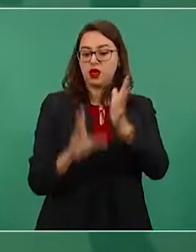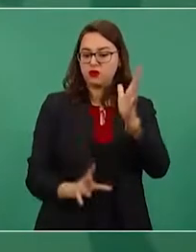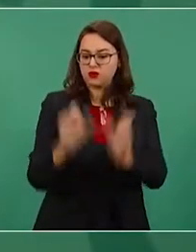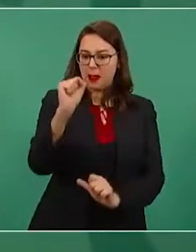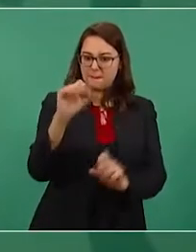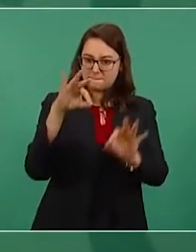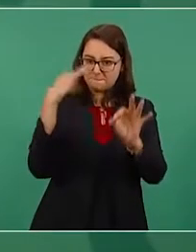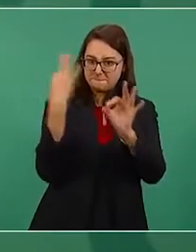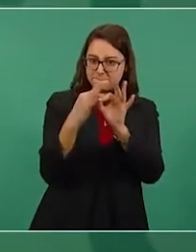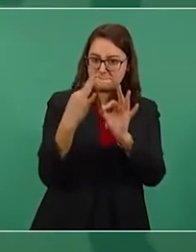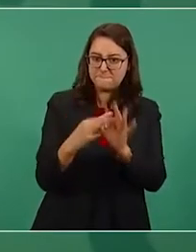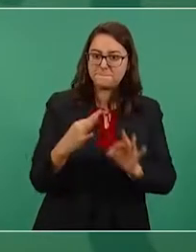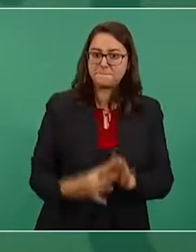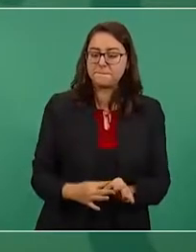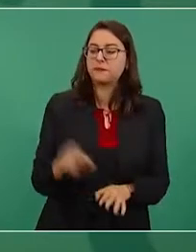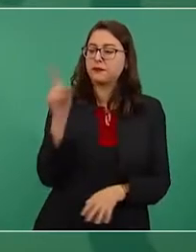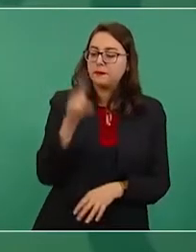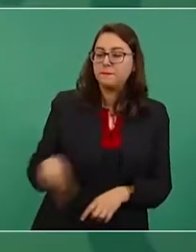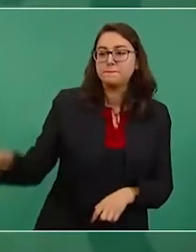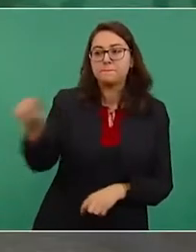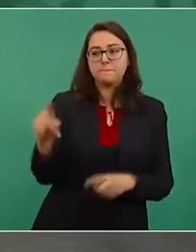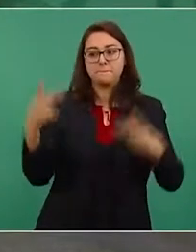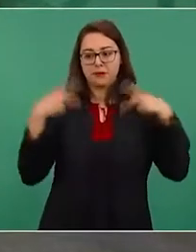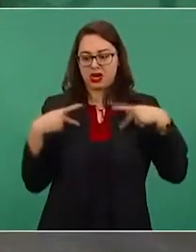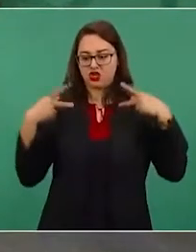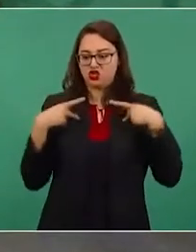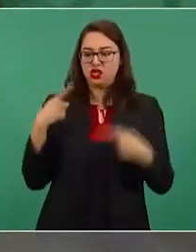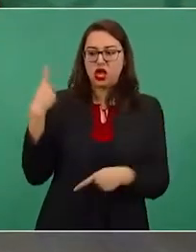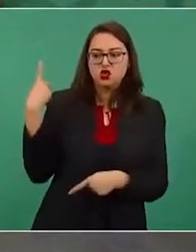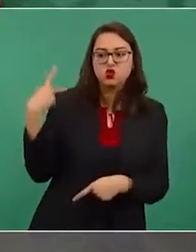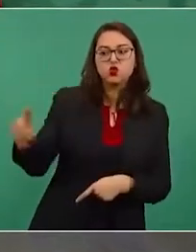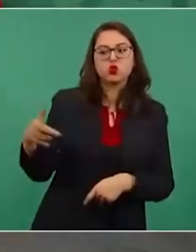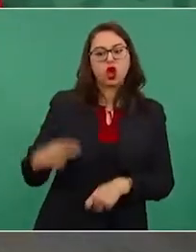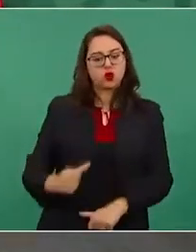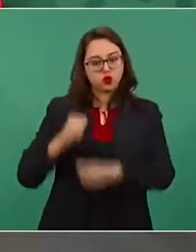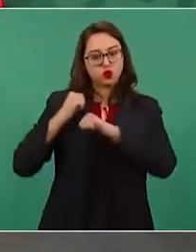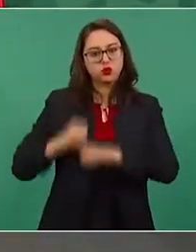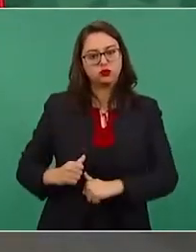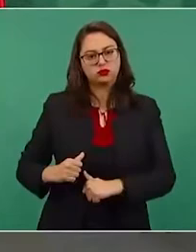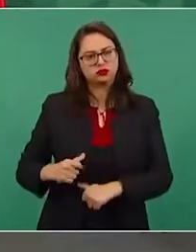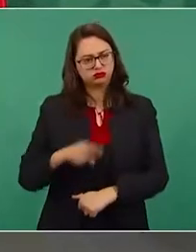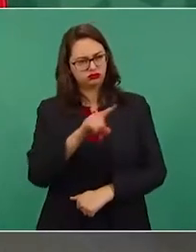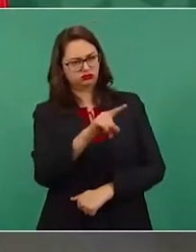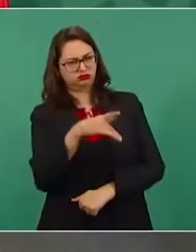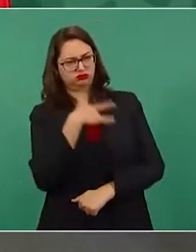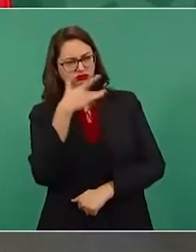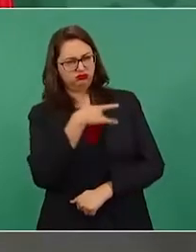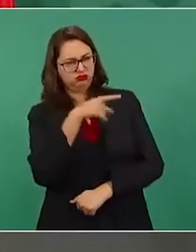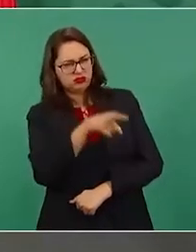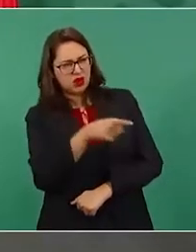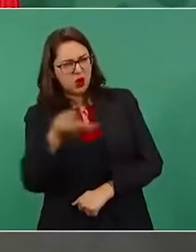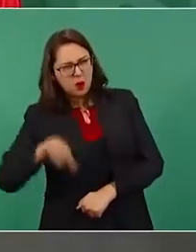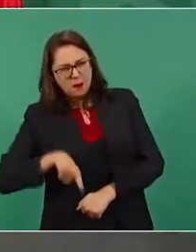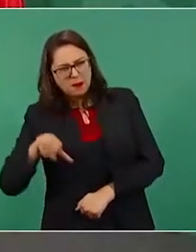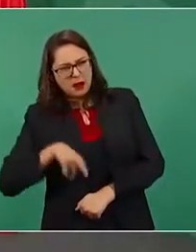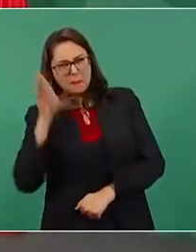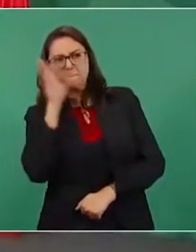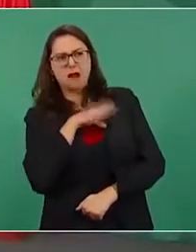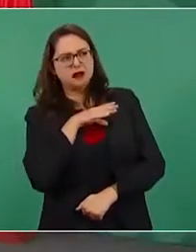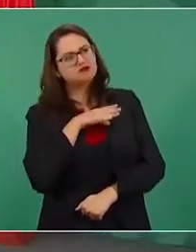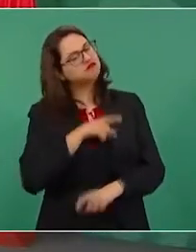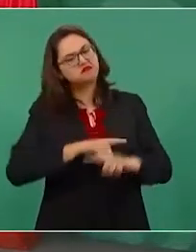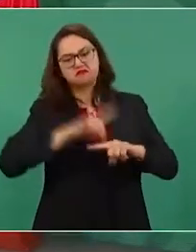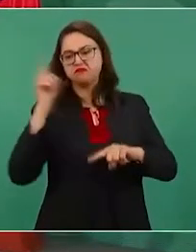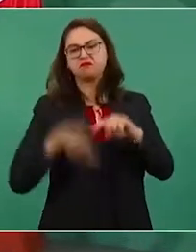de que el pueblo tiene en todo momento el derecho de cambiar la forma de su gobierno.